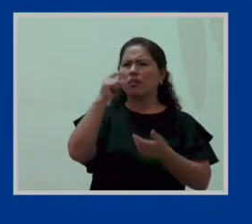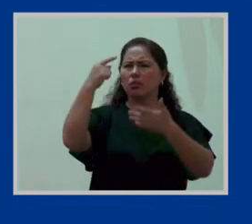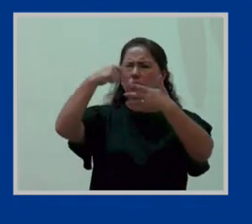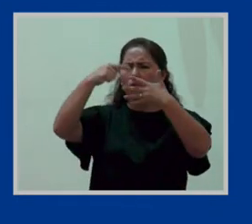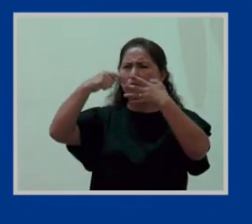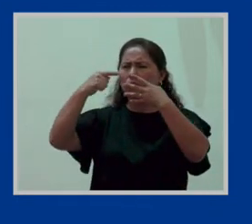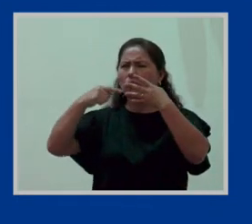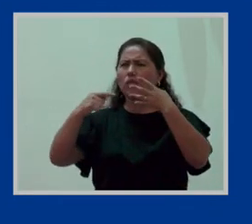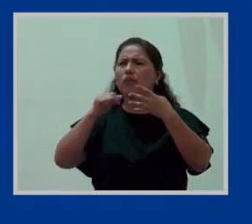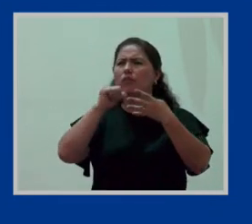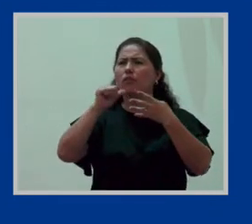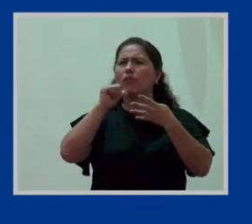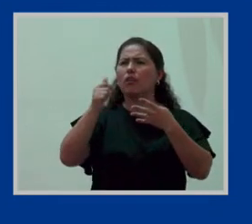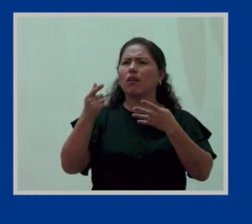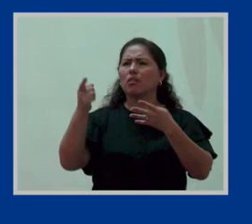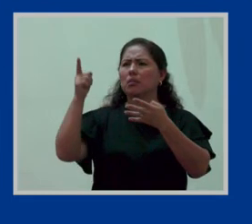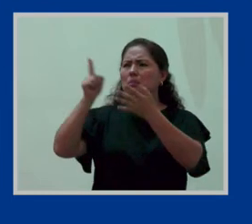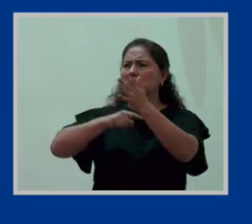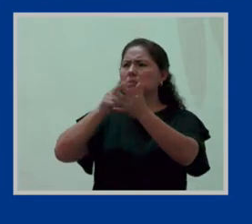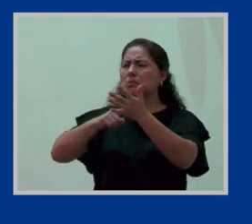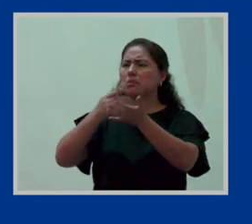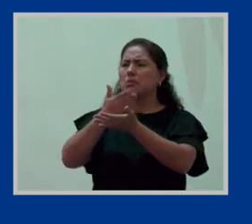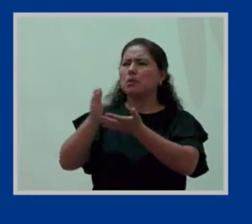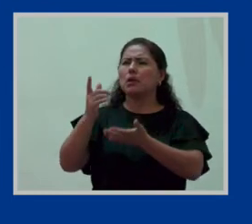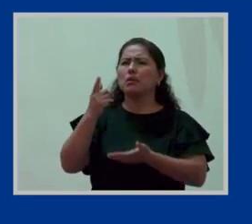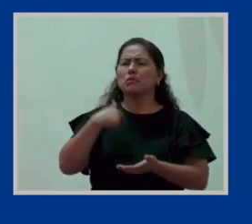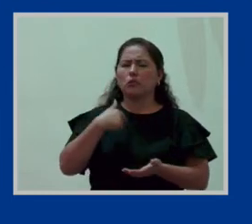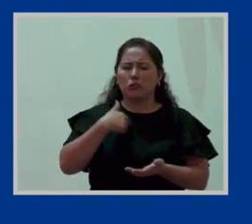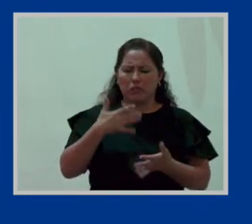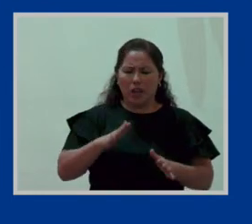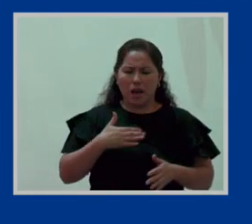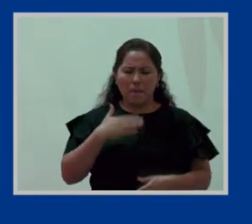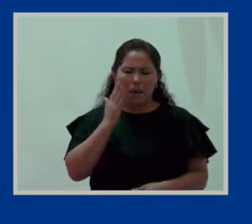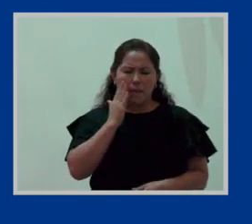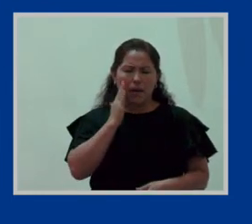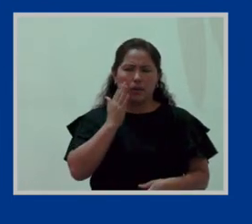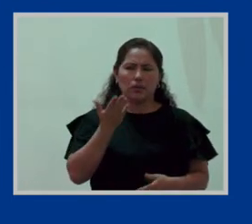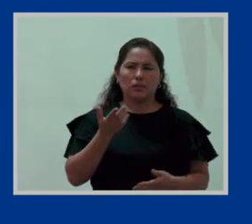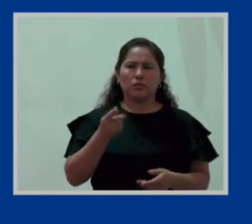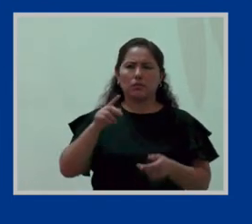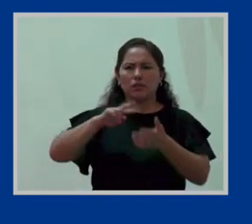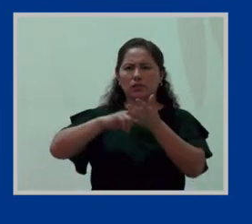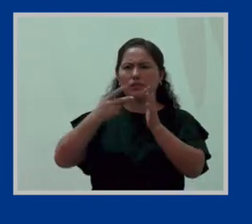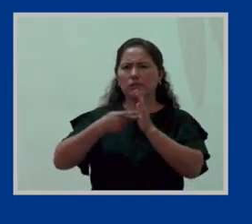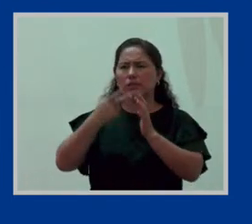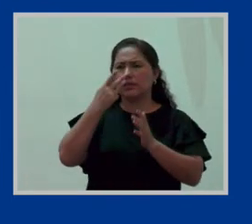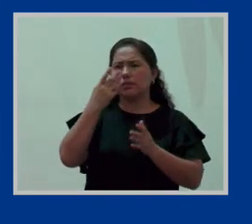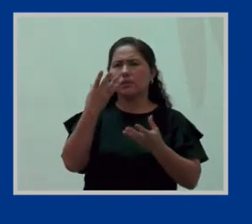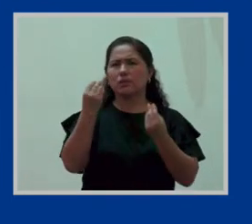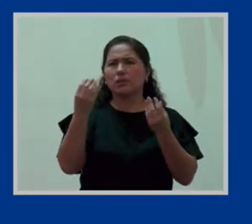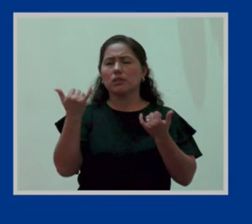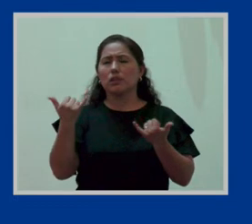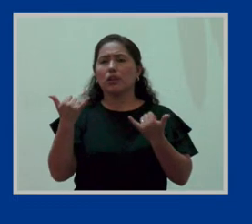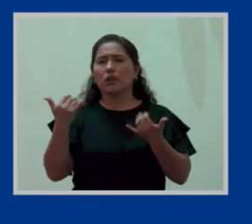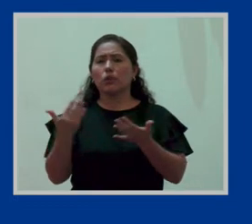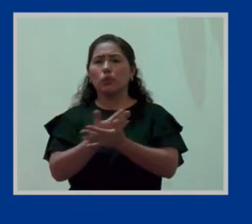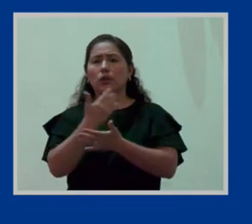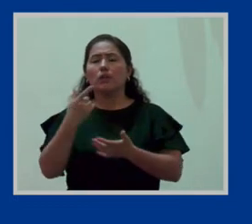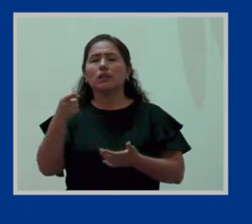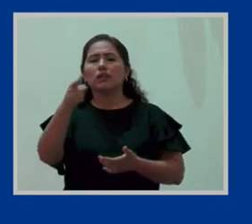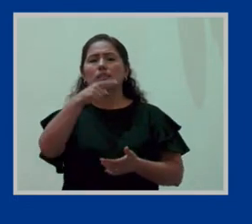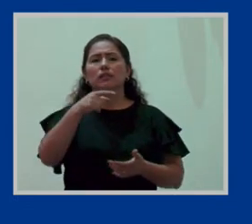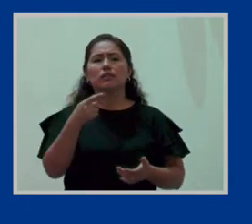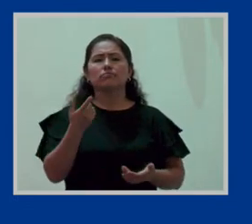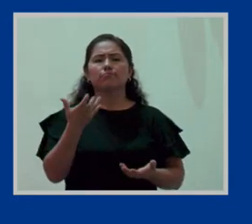veo que digan discriminación por ser madre. Es que esta no es una infracción que solamente y exclusivamente se refiera